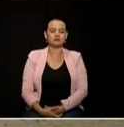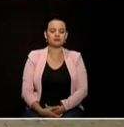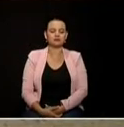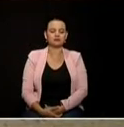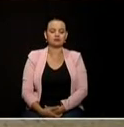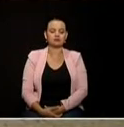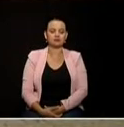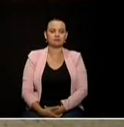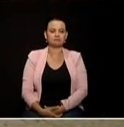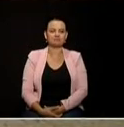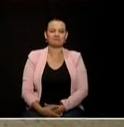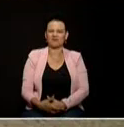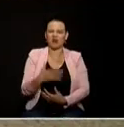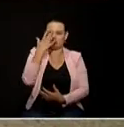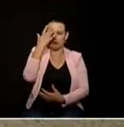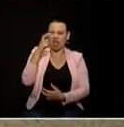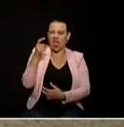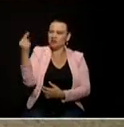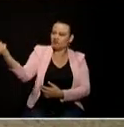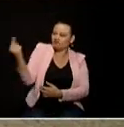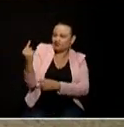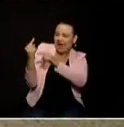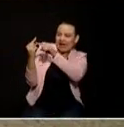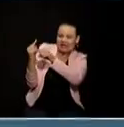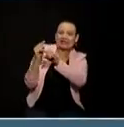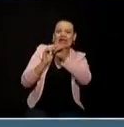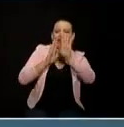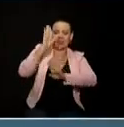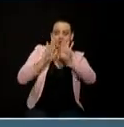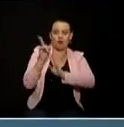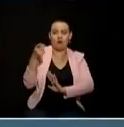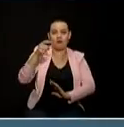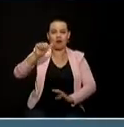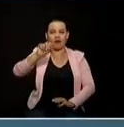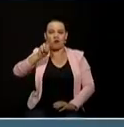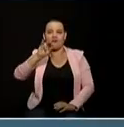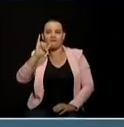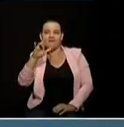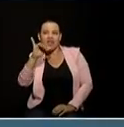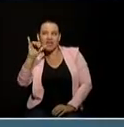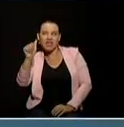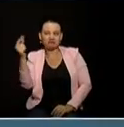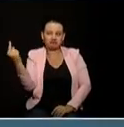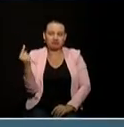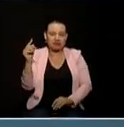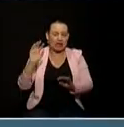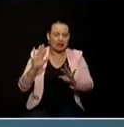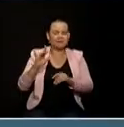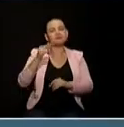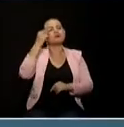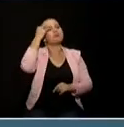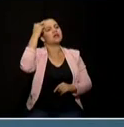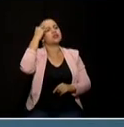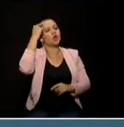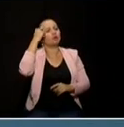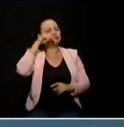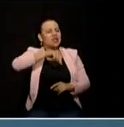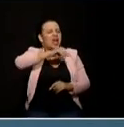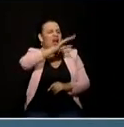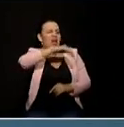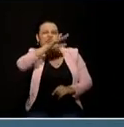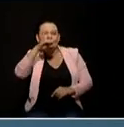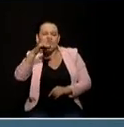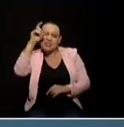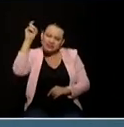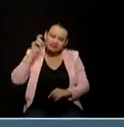antioquia no necesita gobernadores importantes antioquia necesita gobernadores útiles y aquí estoy